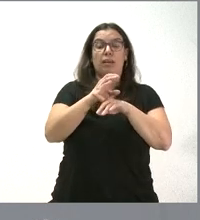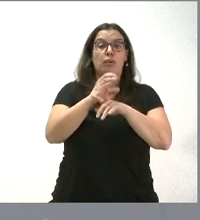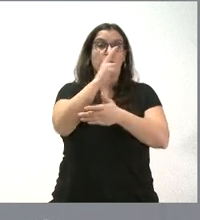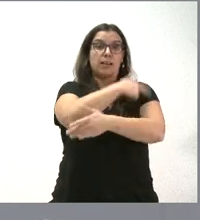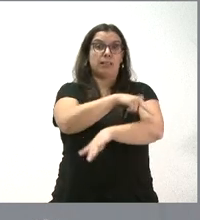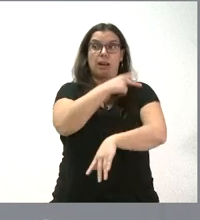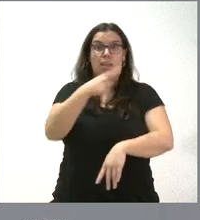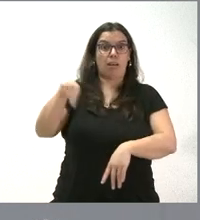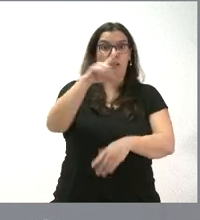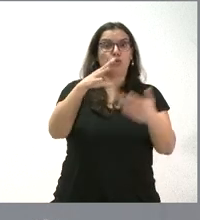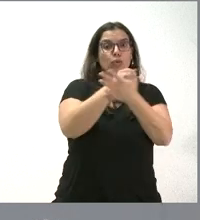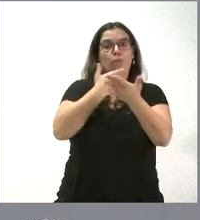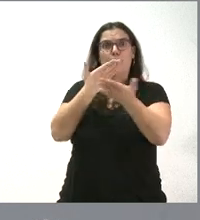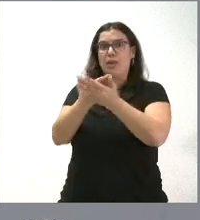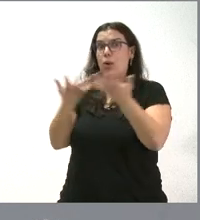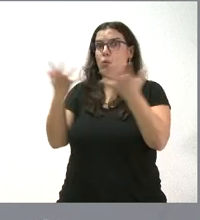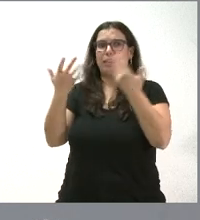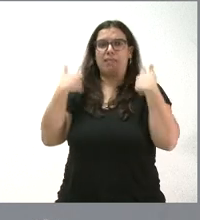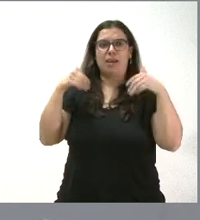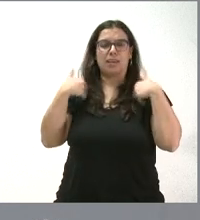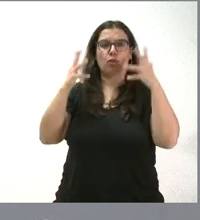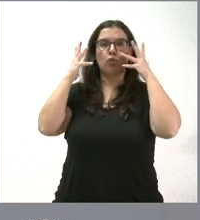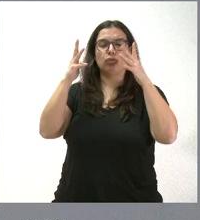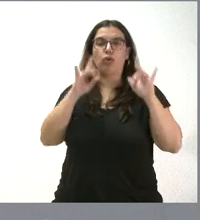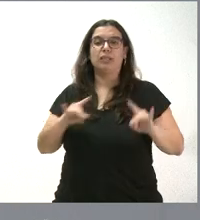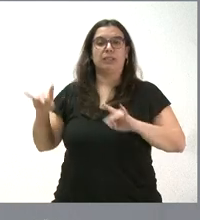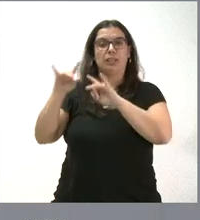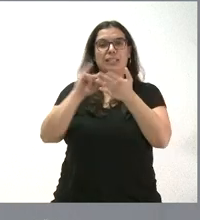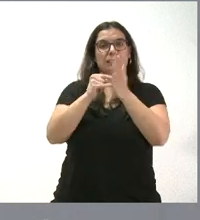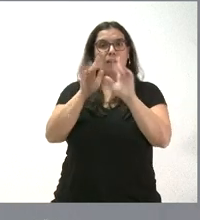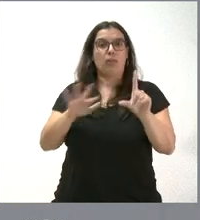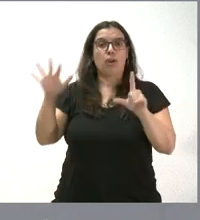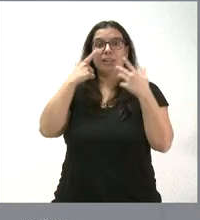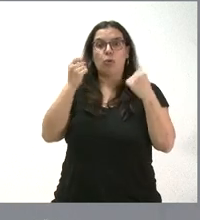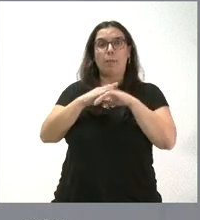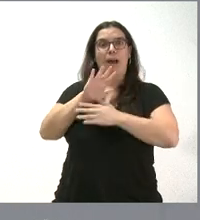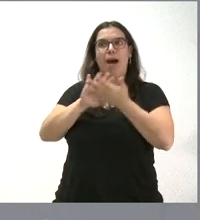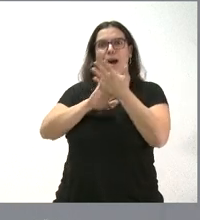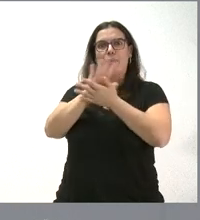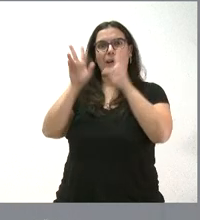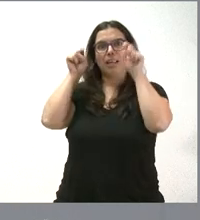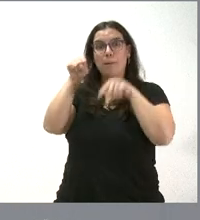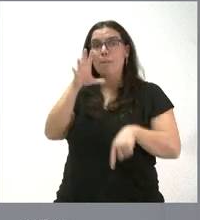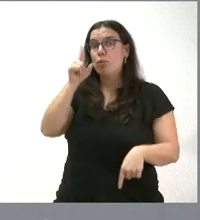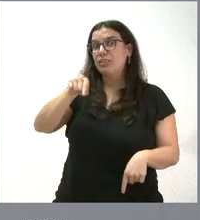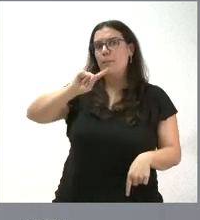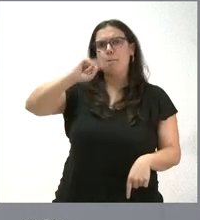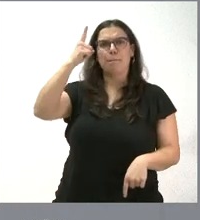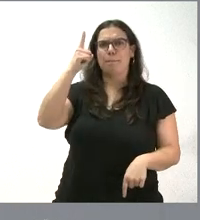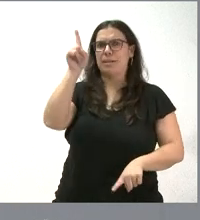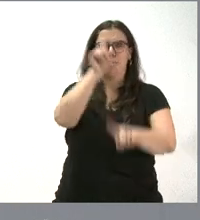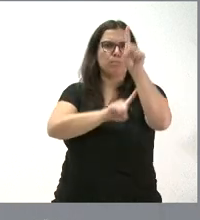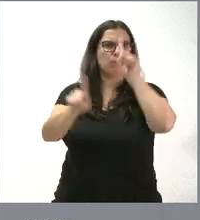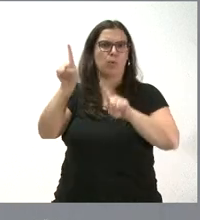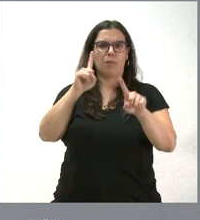del Consejo Interterritorial del Sistema Nacional de Salud para tratar este asunto, que es quizá el principal problema que tiene la sanidad pública